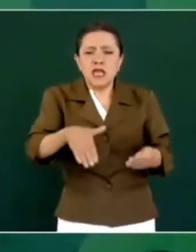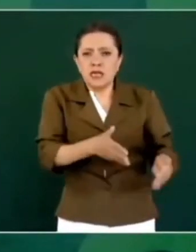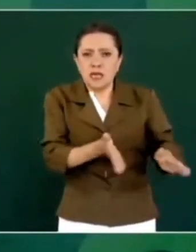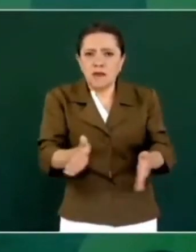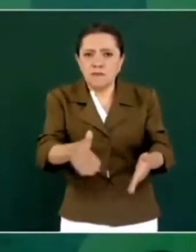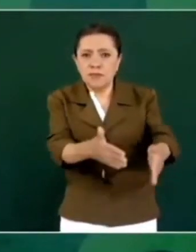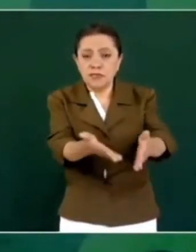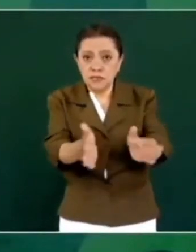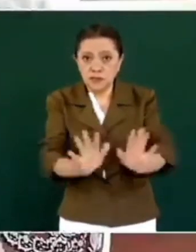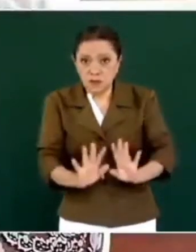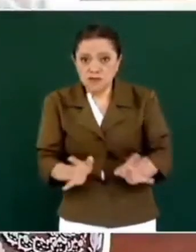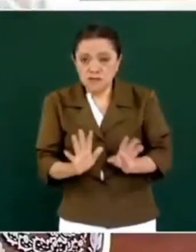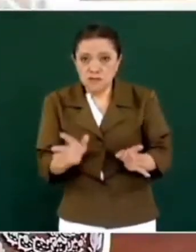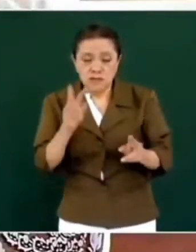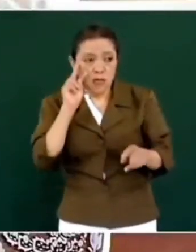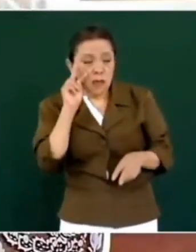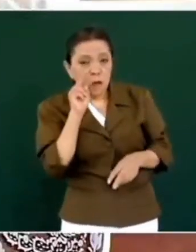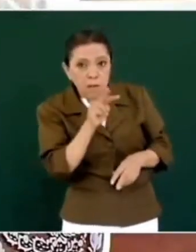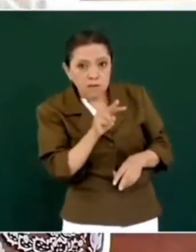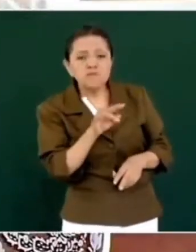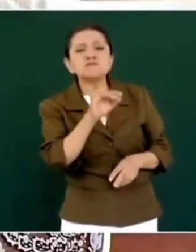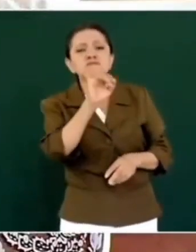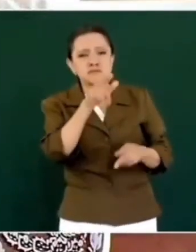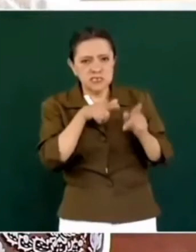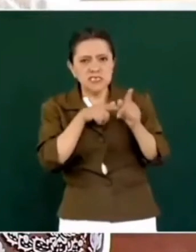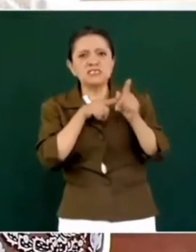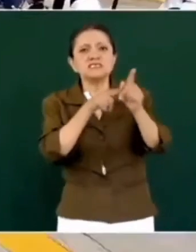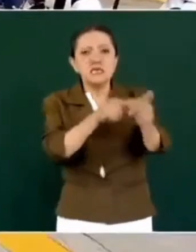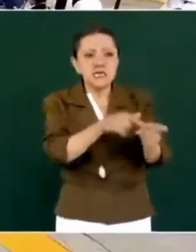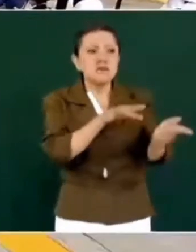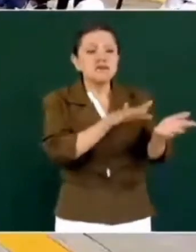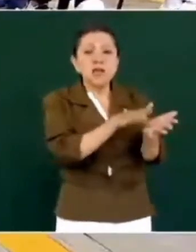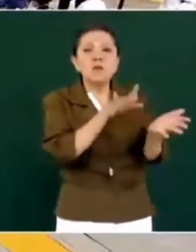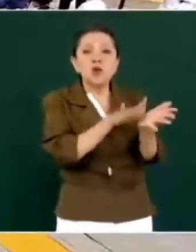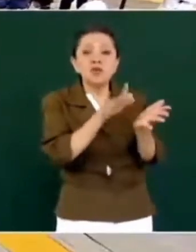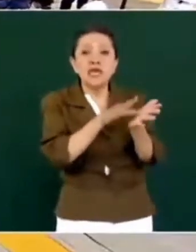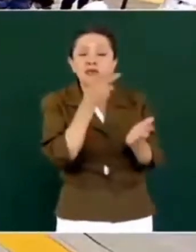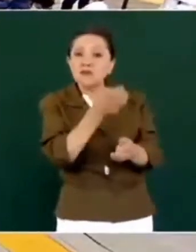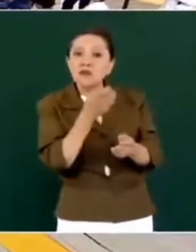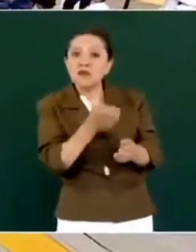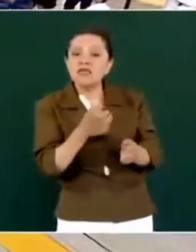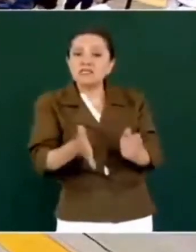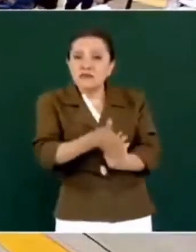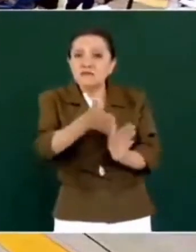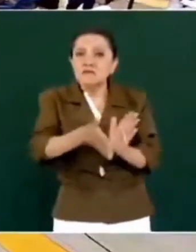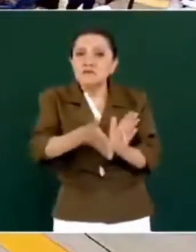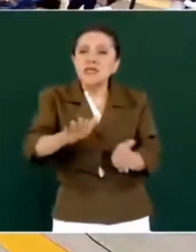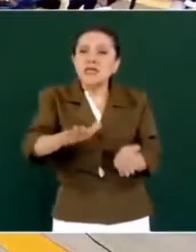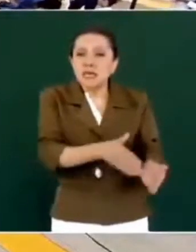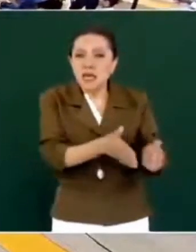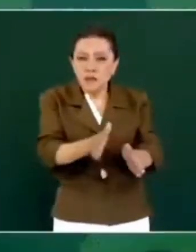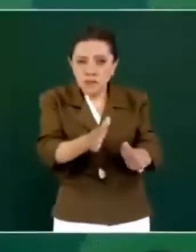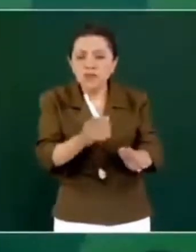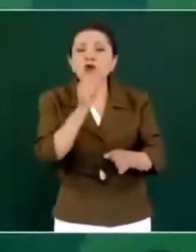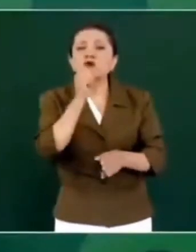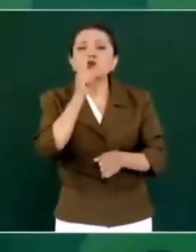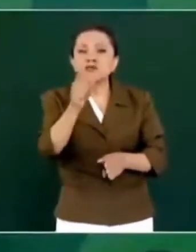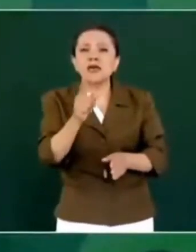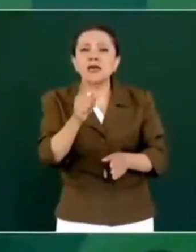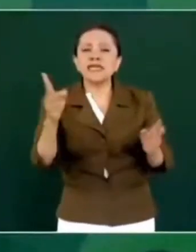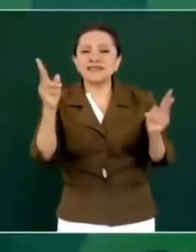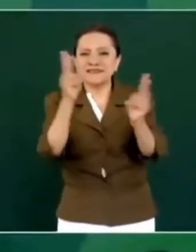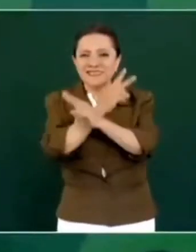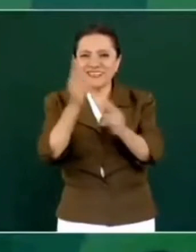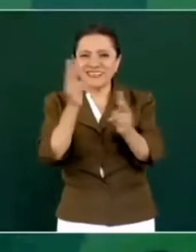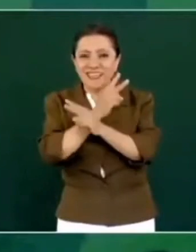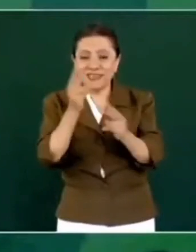vamos a seguir apoyando con los caminos, se va a ampliar, la carretera es un compromiso,